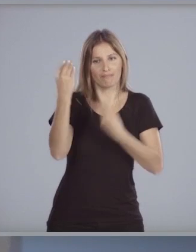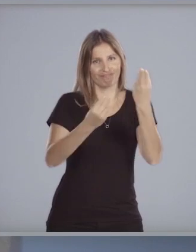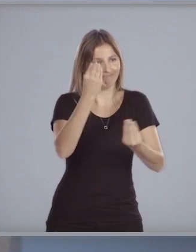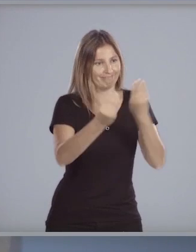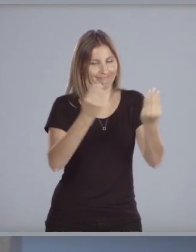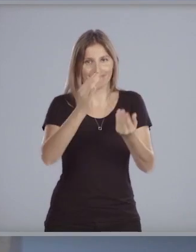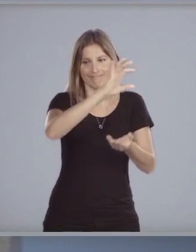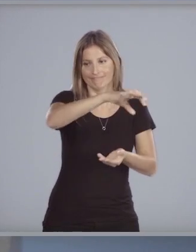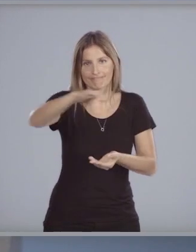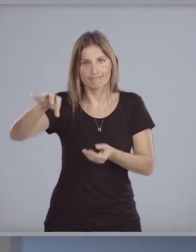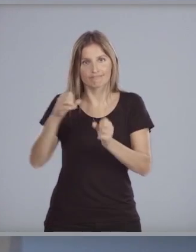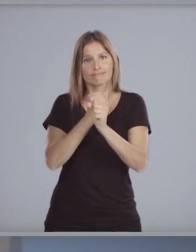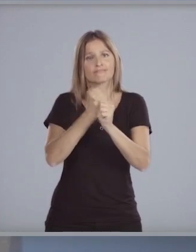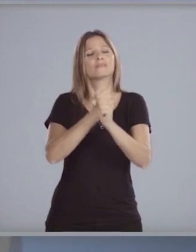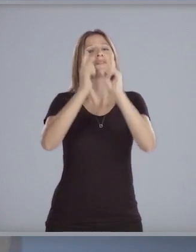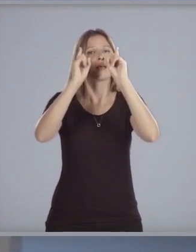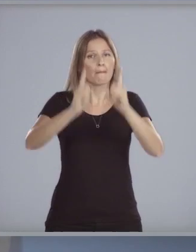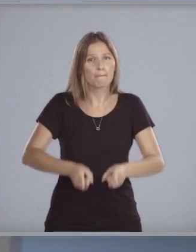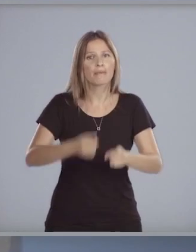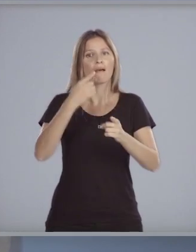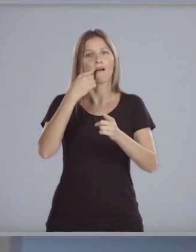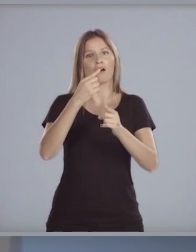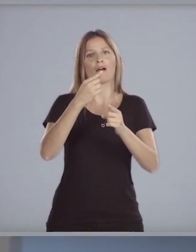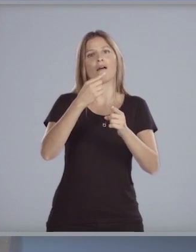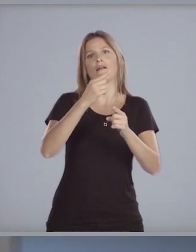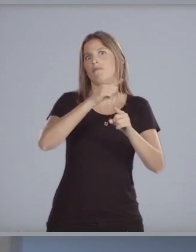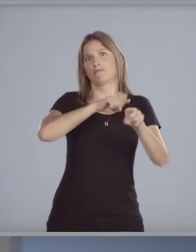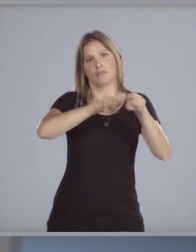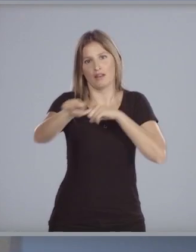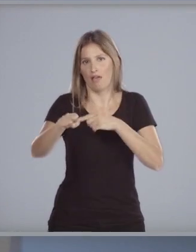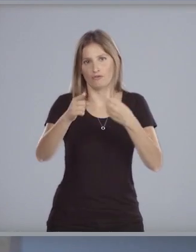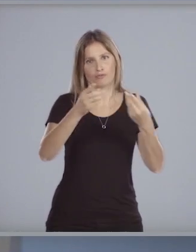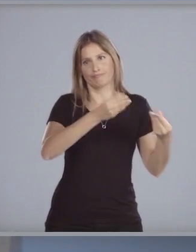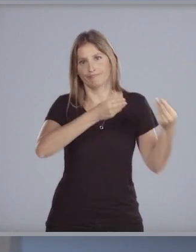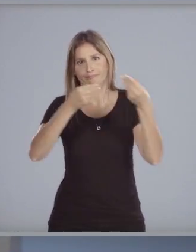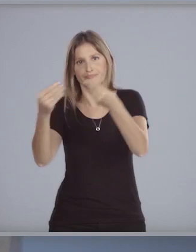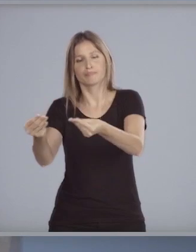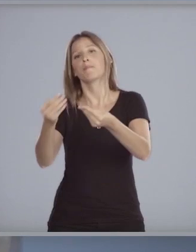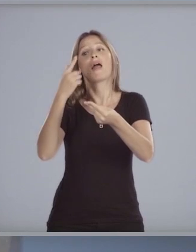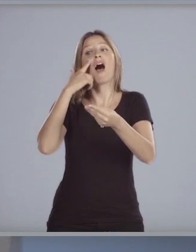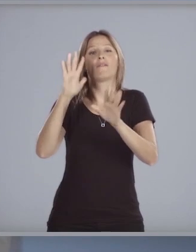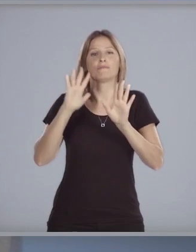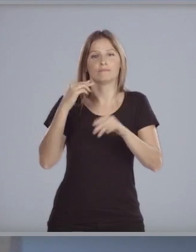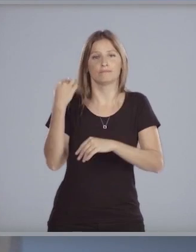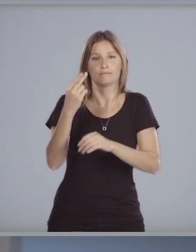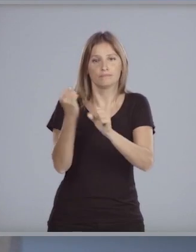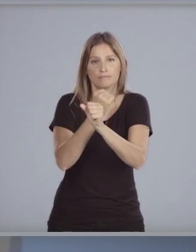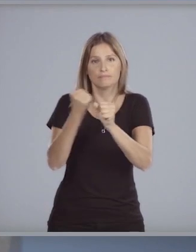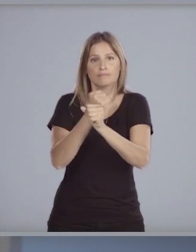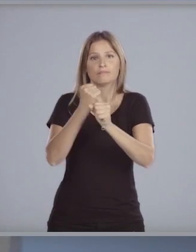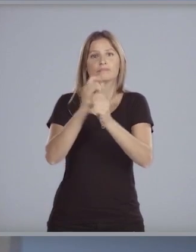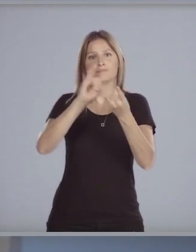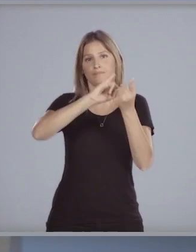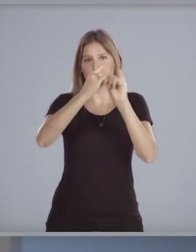organismos citados, también los enviaremos de inmediato para su consideración en el Parlamento